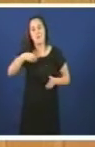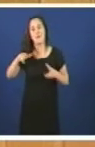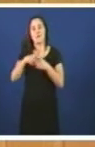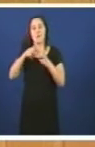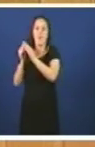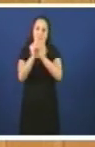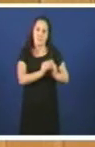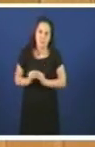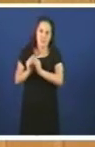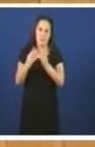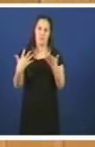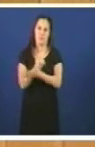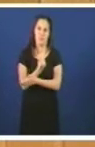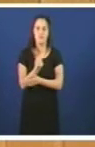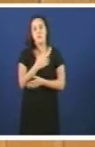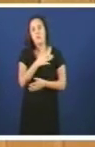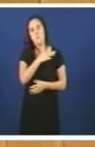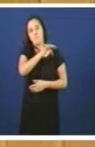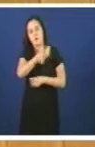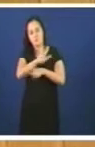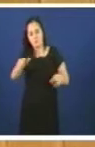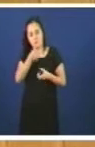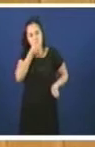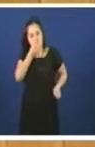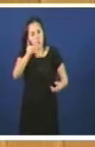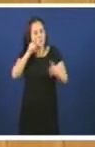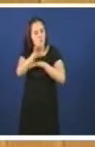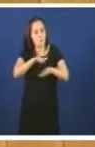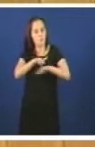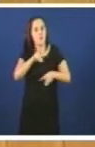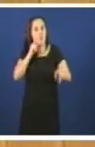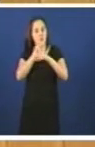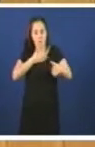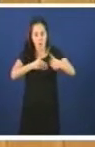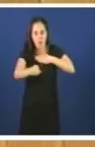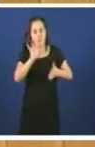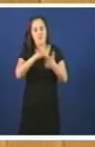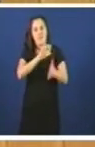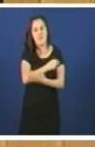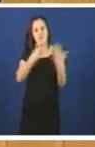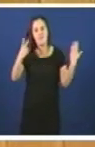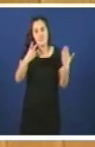galega, mesmo aqueles que teñen anunciado movilizacións para o 67 de maio e que recollen